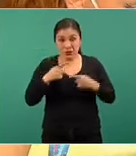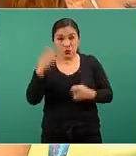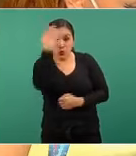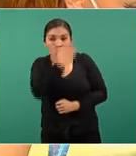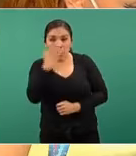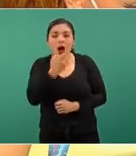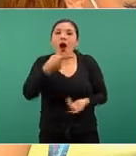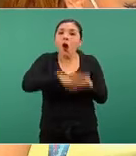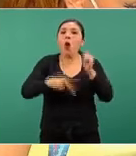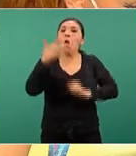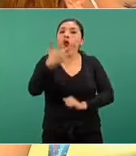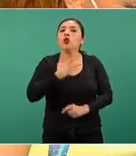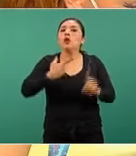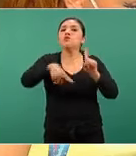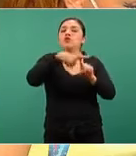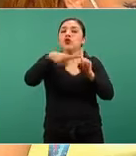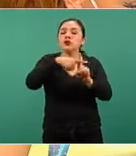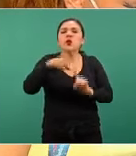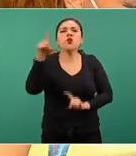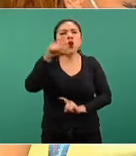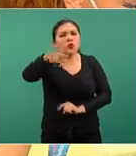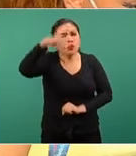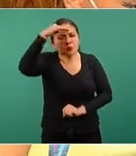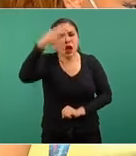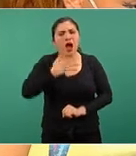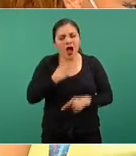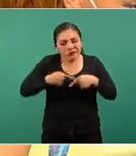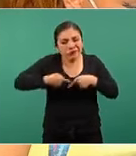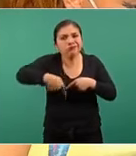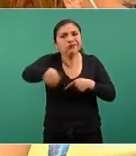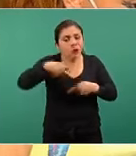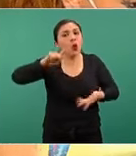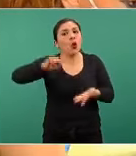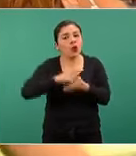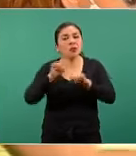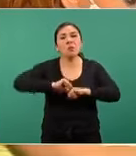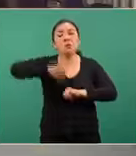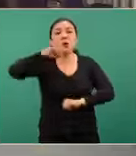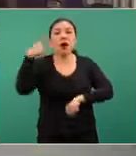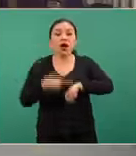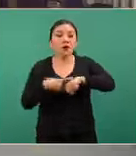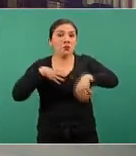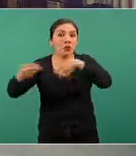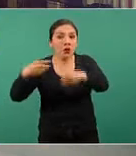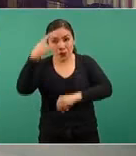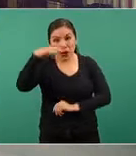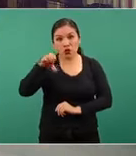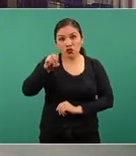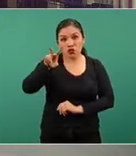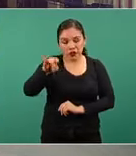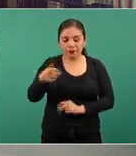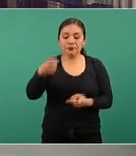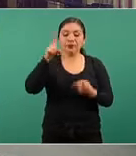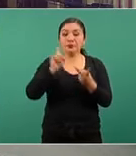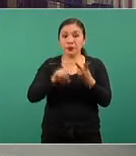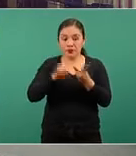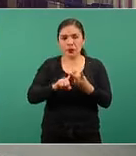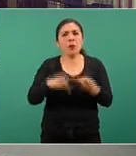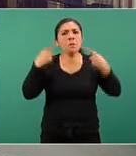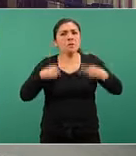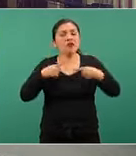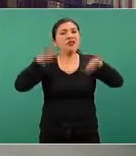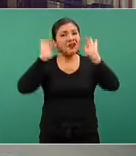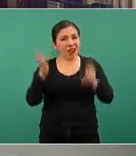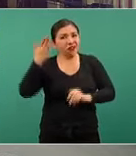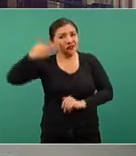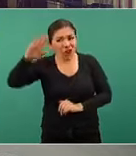tener esta tercera oleada que se maneja de incremento de COVID. La segunda, una persona que ya fue infectada por